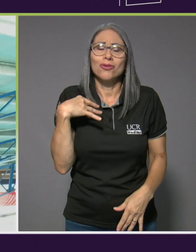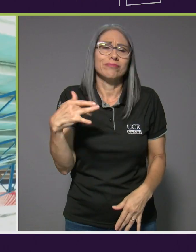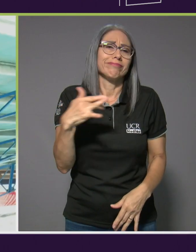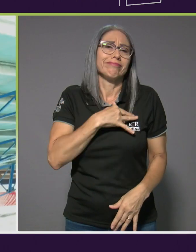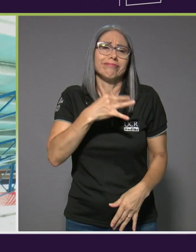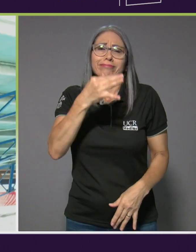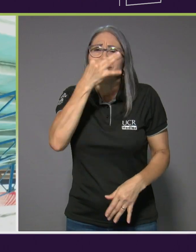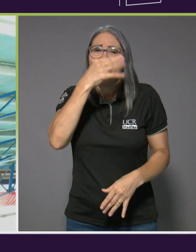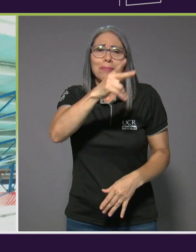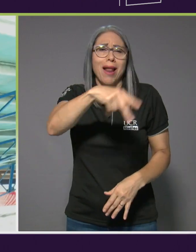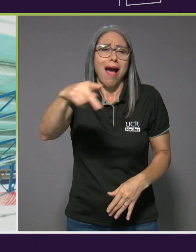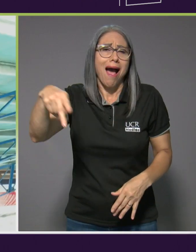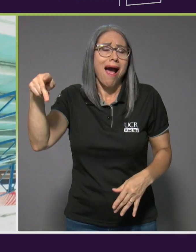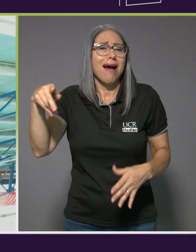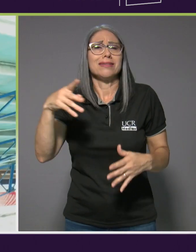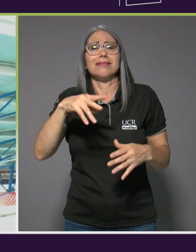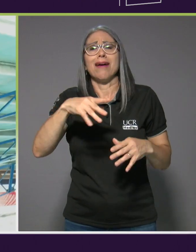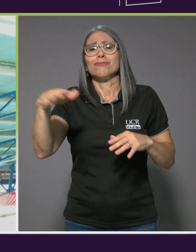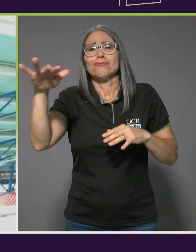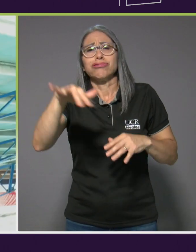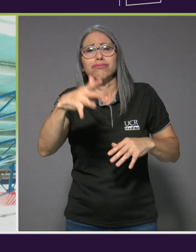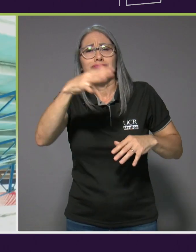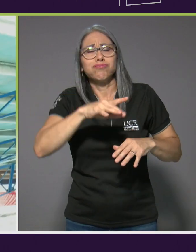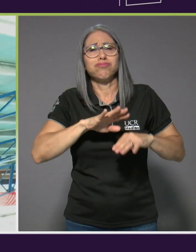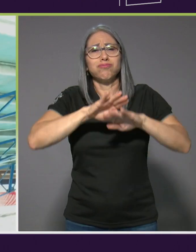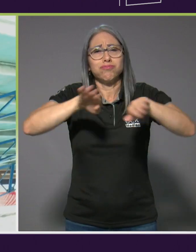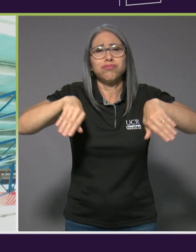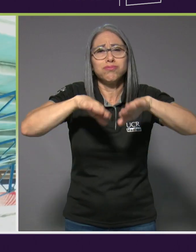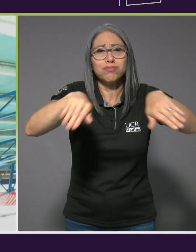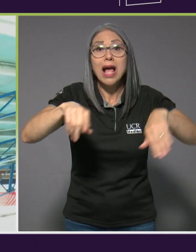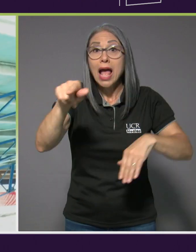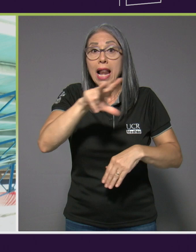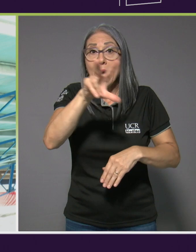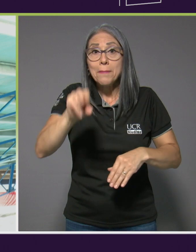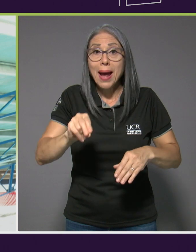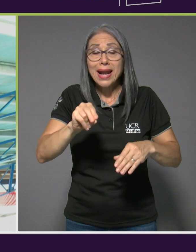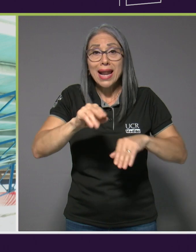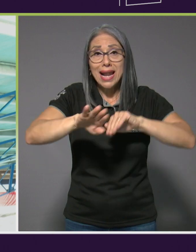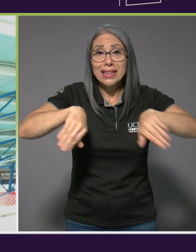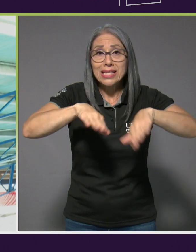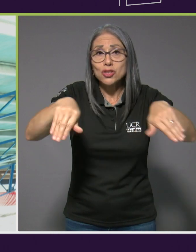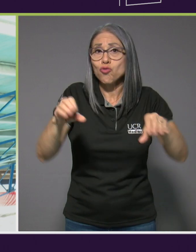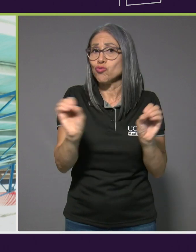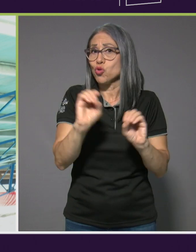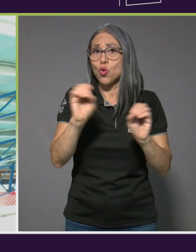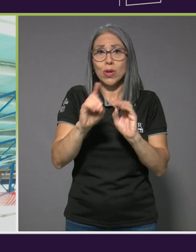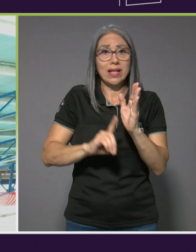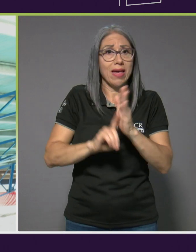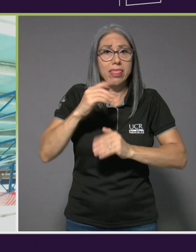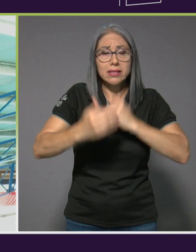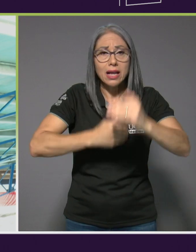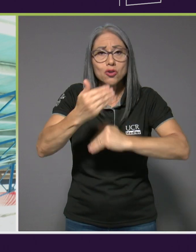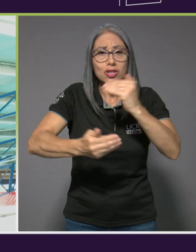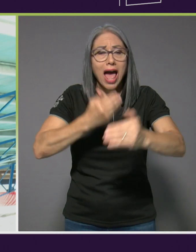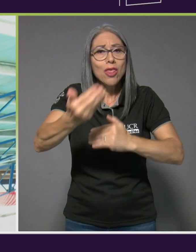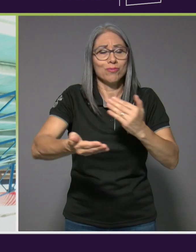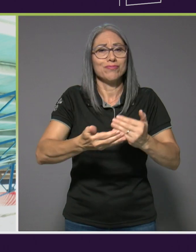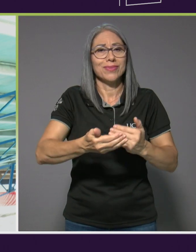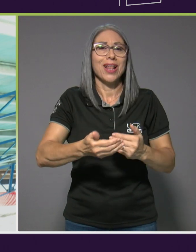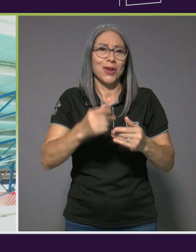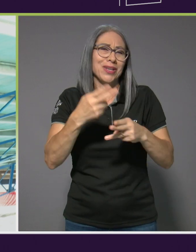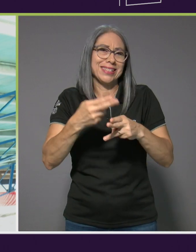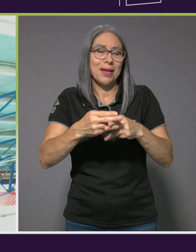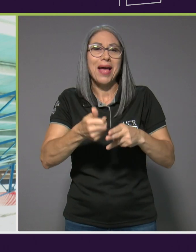que era salir, ir y como en la parte para natación no estaba tan desarrollado en la parte de aguas abiertas, entonces incursioné en piscina